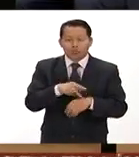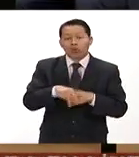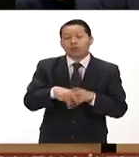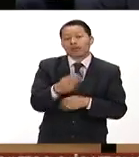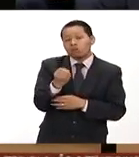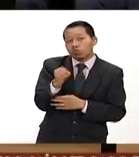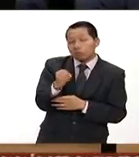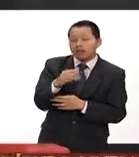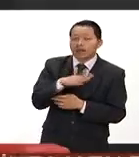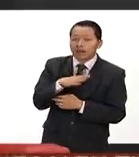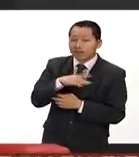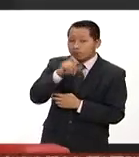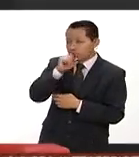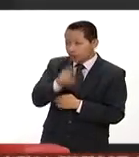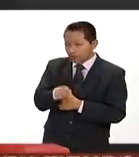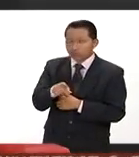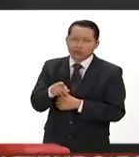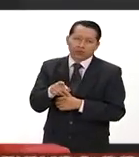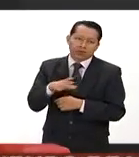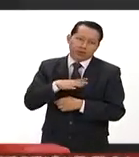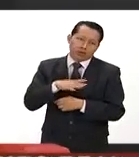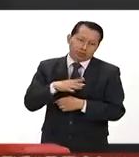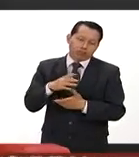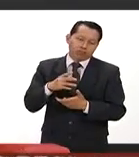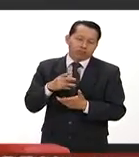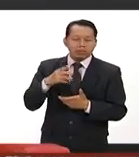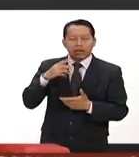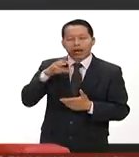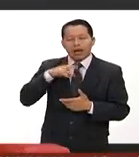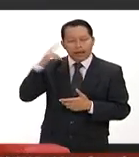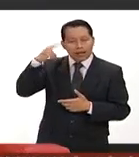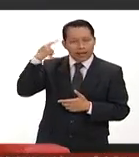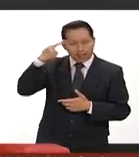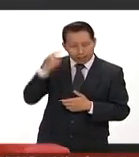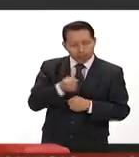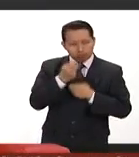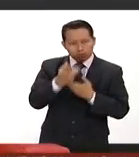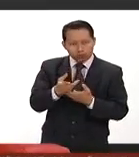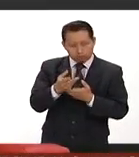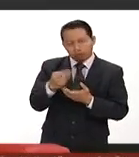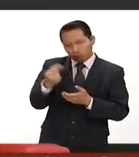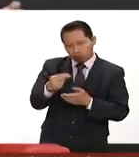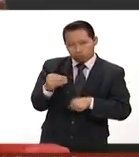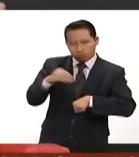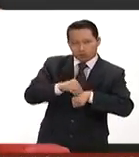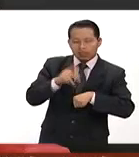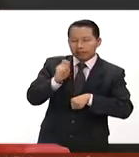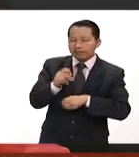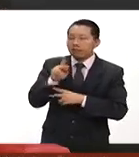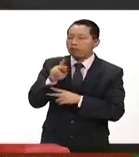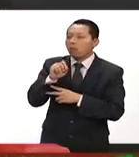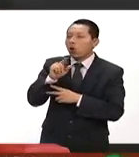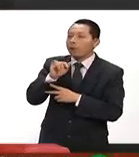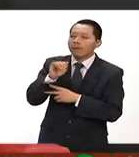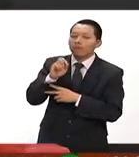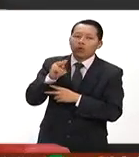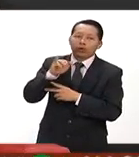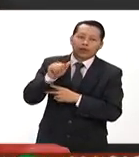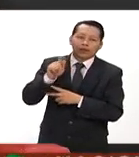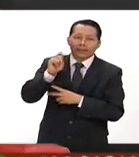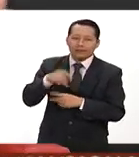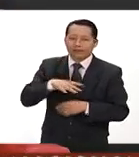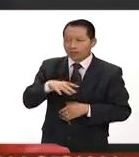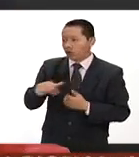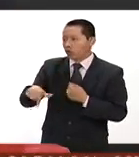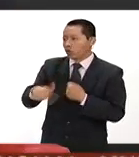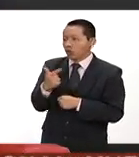Nezahualcóyotl que lleva el nombre del emperador poeta por cierto pues va a encontrar una polifonía vamos a reunir a 12